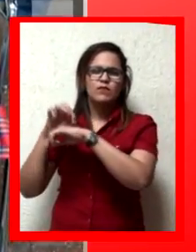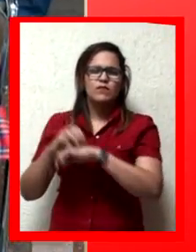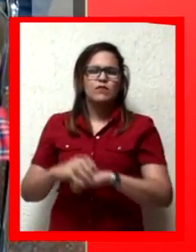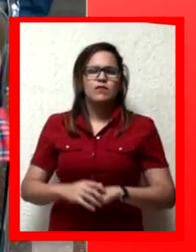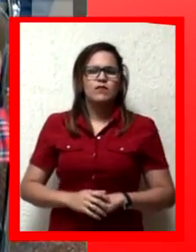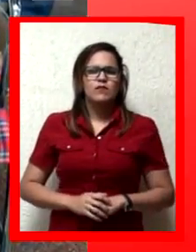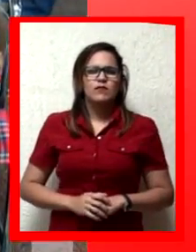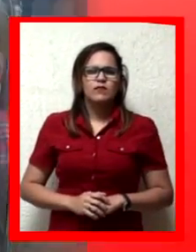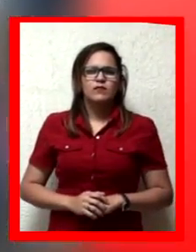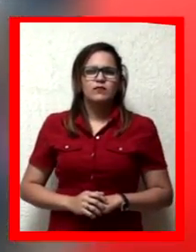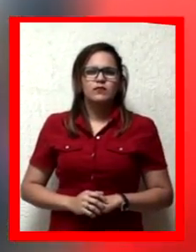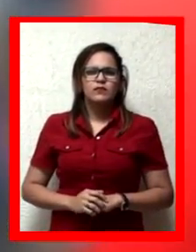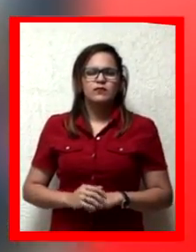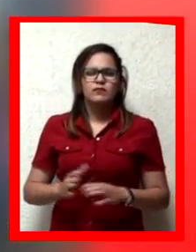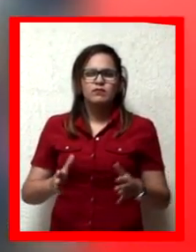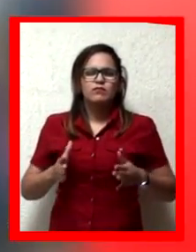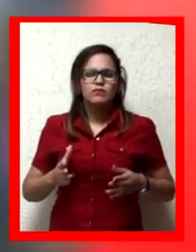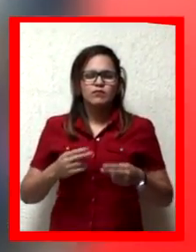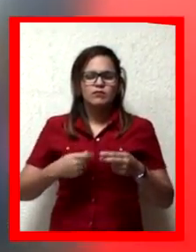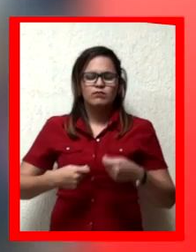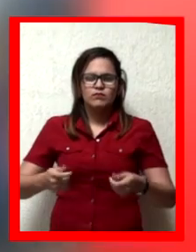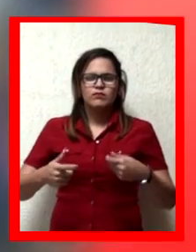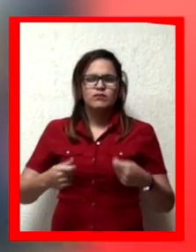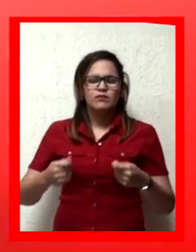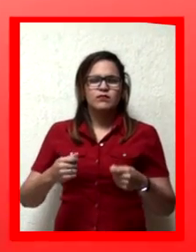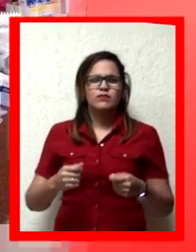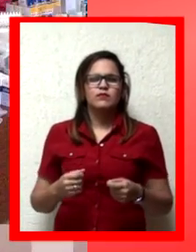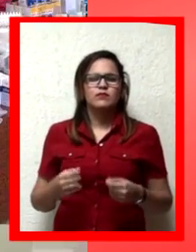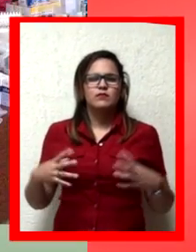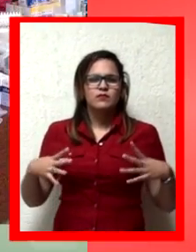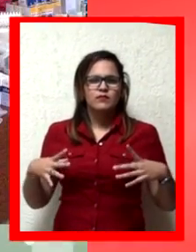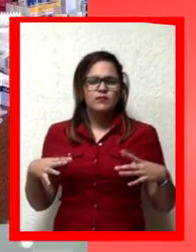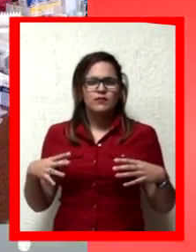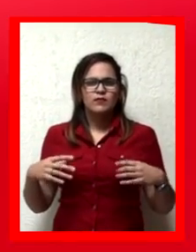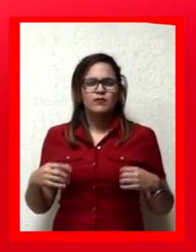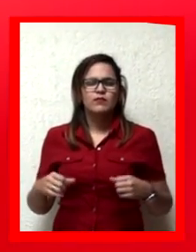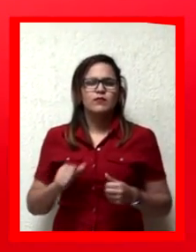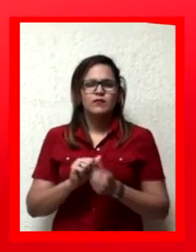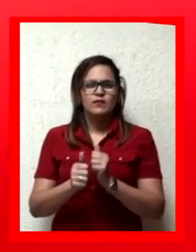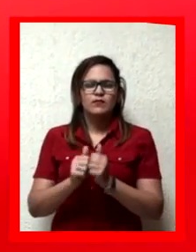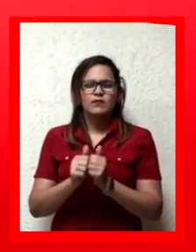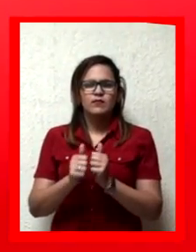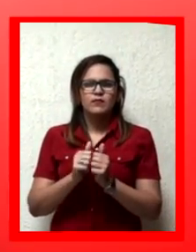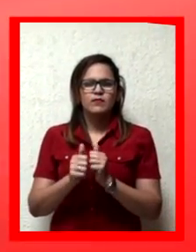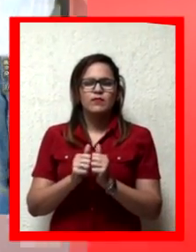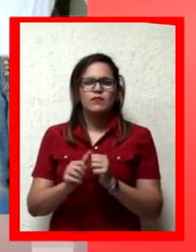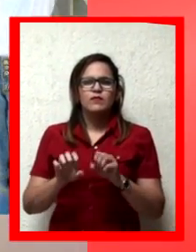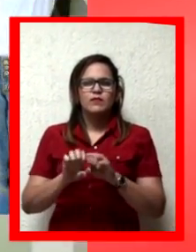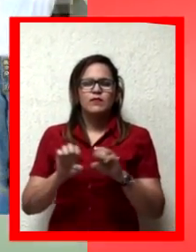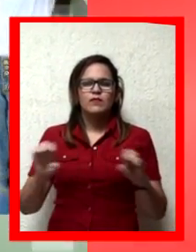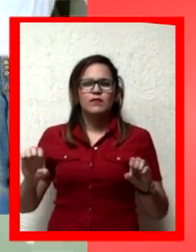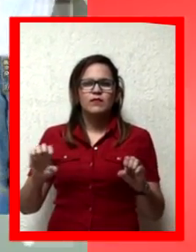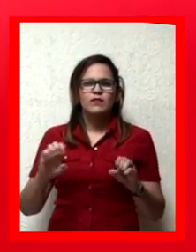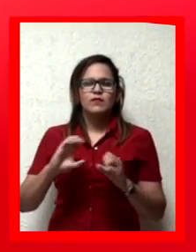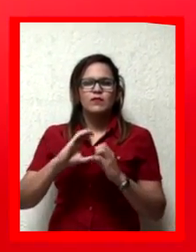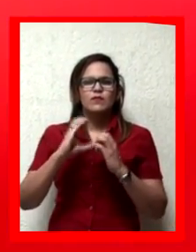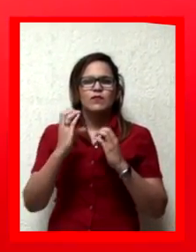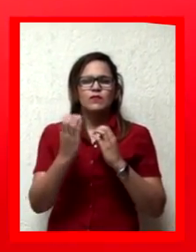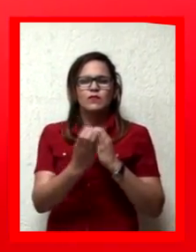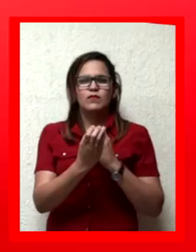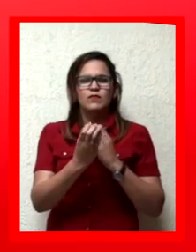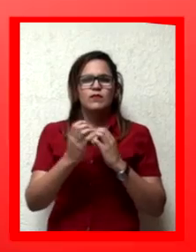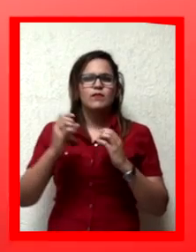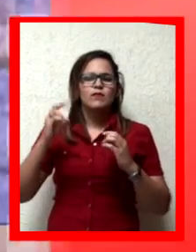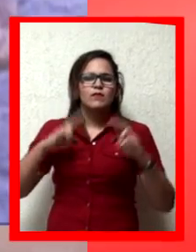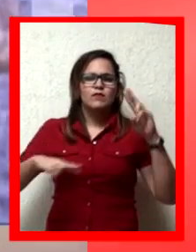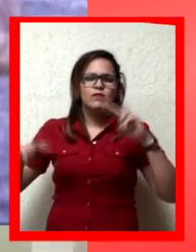condición humana logramos invertir en salud, deporte, educación, cultura